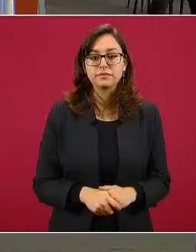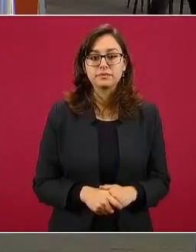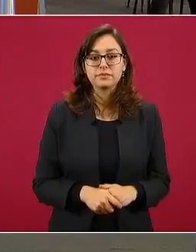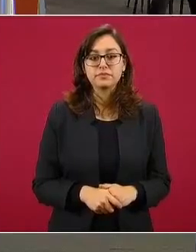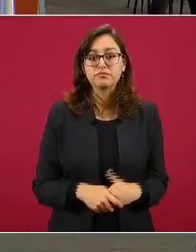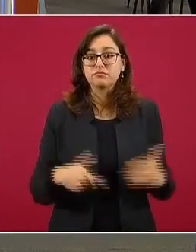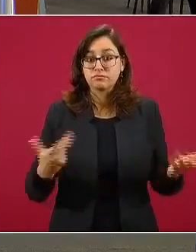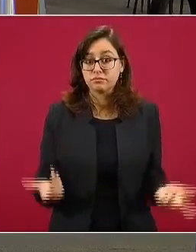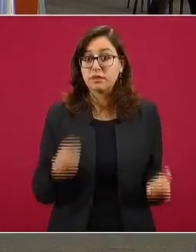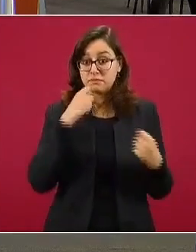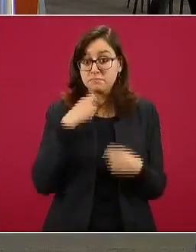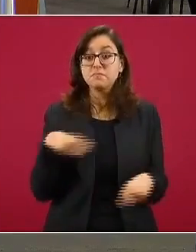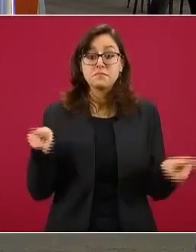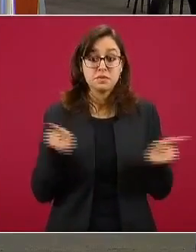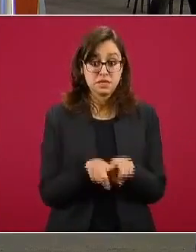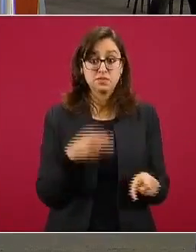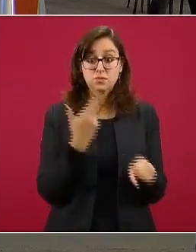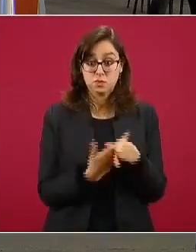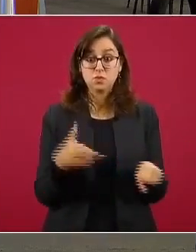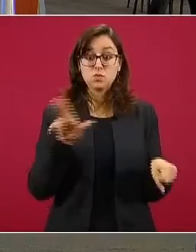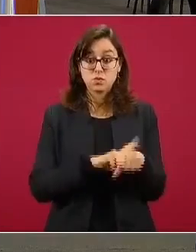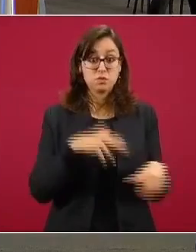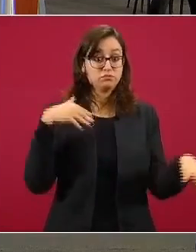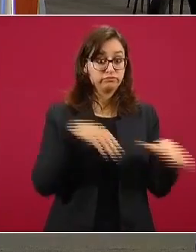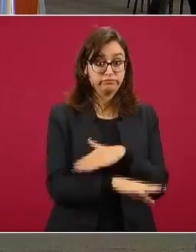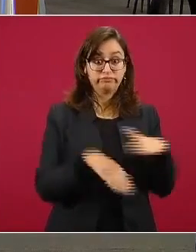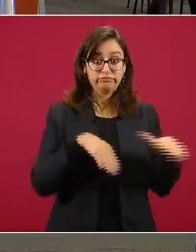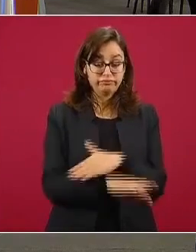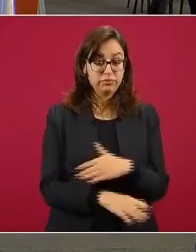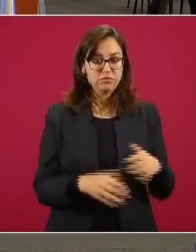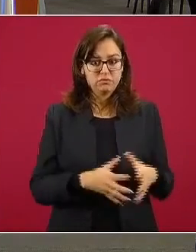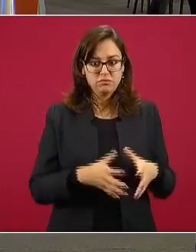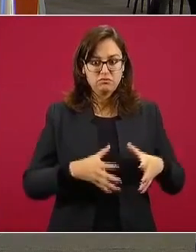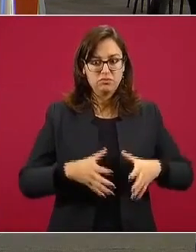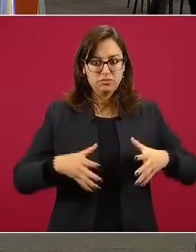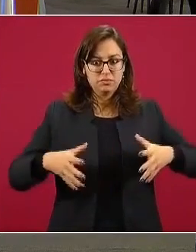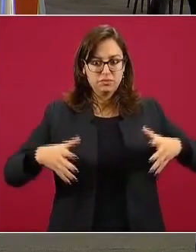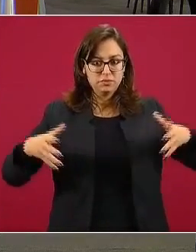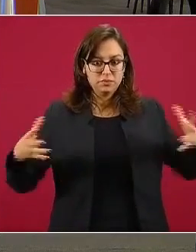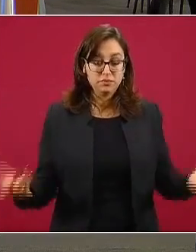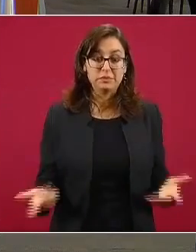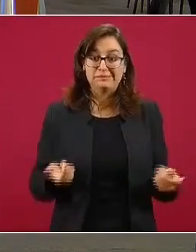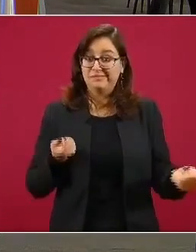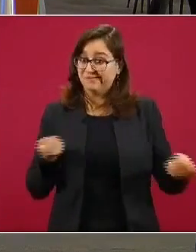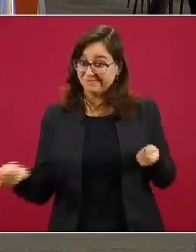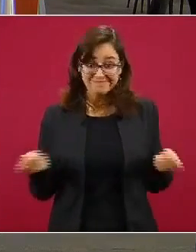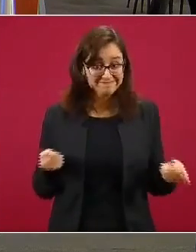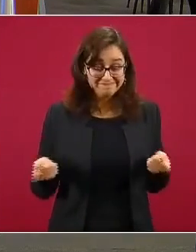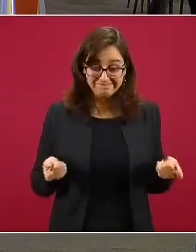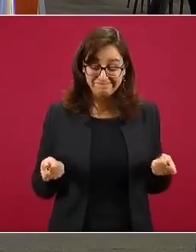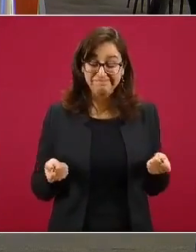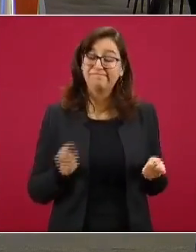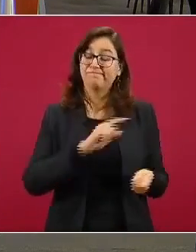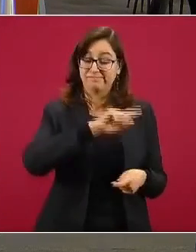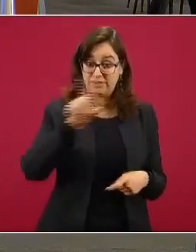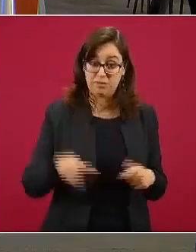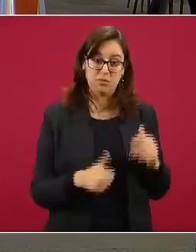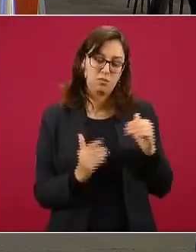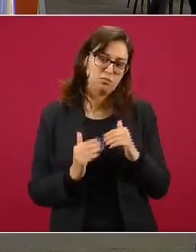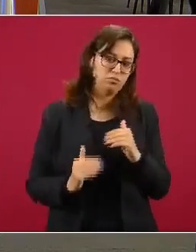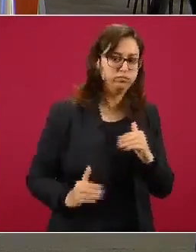hospitalaria como tiene también esa tendencia a la alza desde la primera semana de octubre y si no logramos parar esa tendencia tendremos una